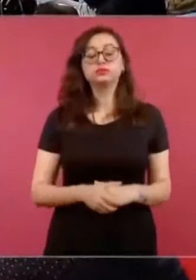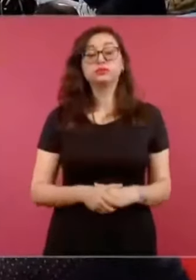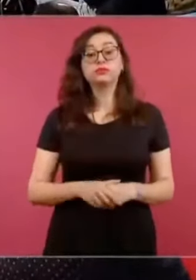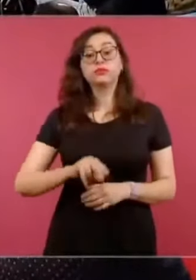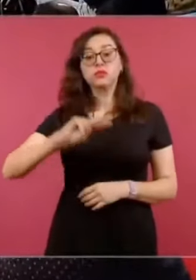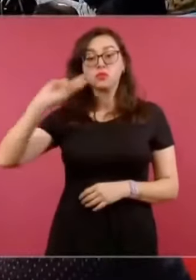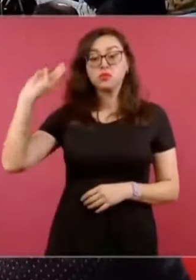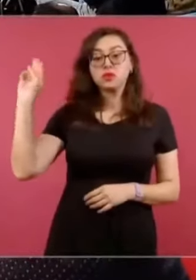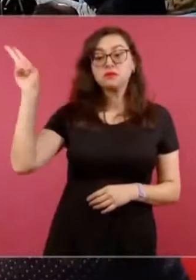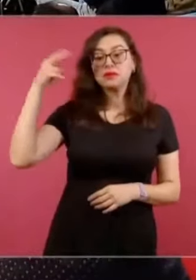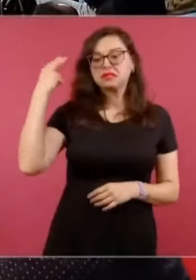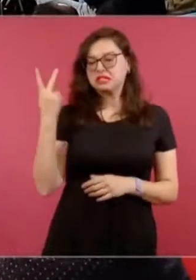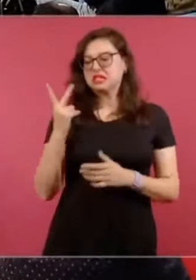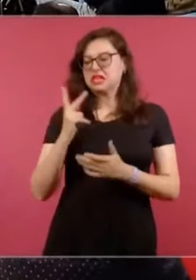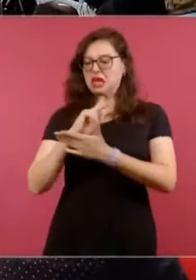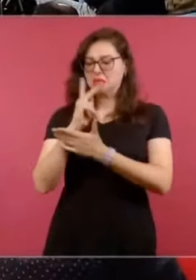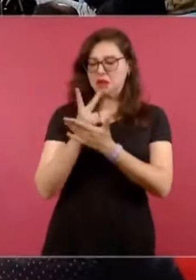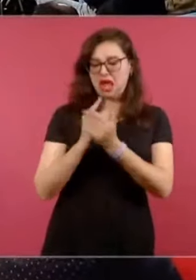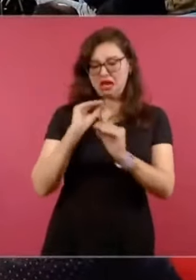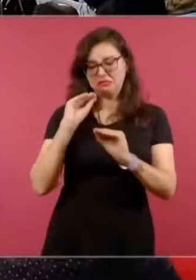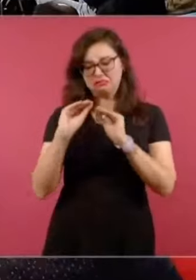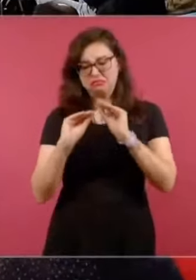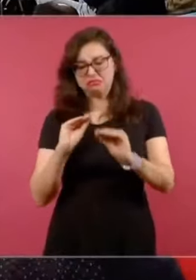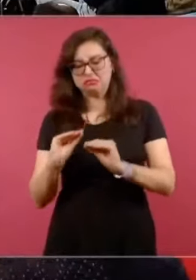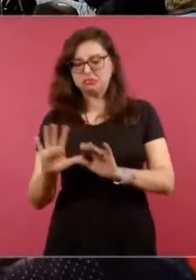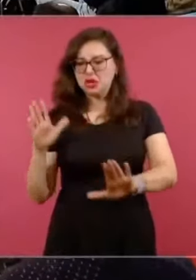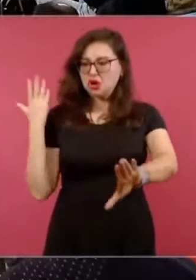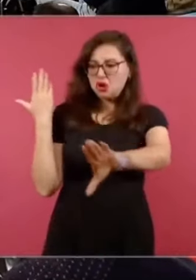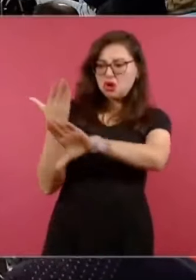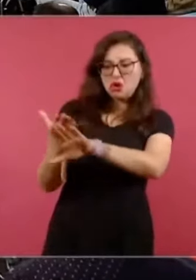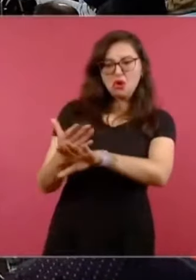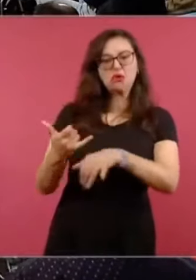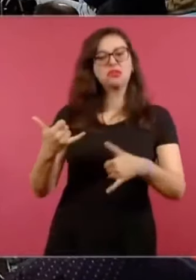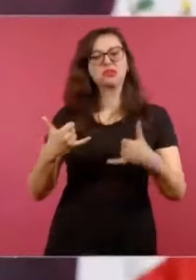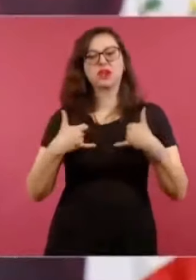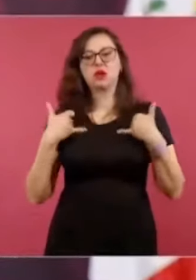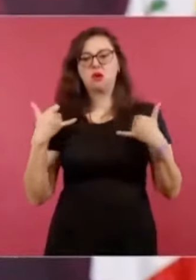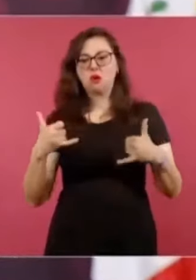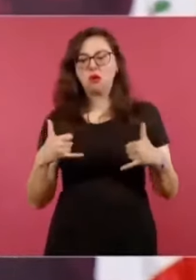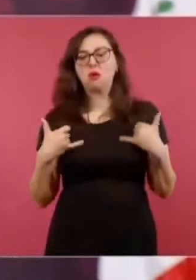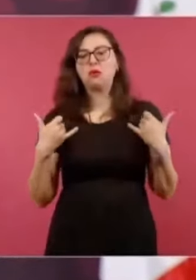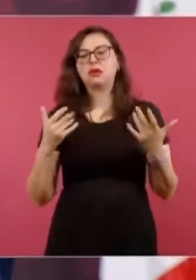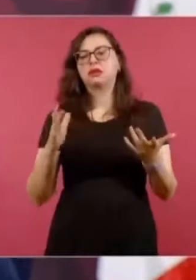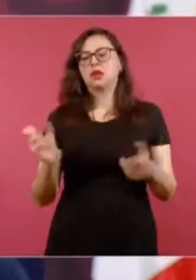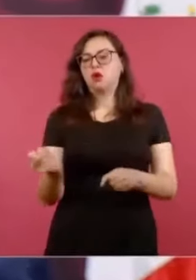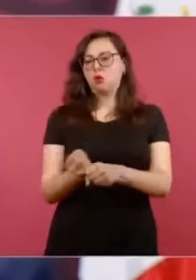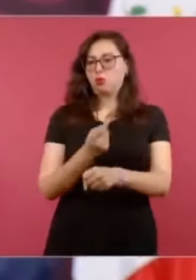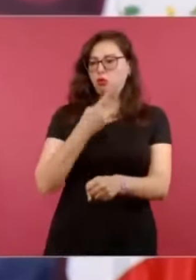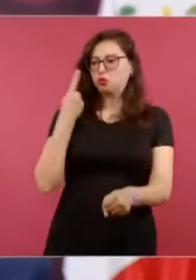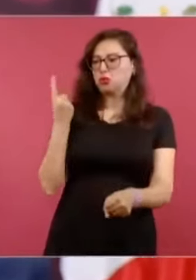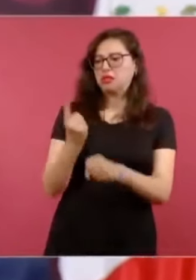con la falta de oportunidades,